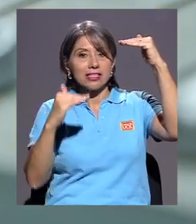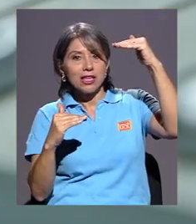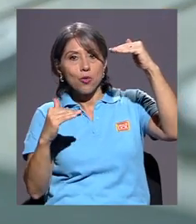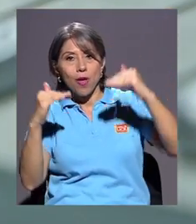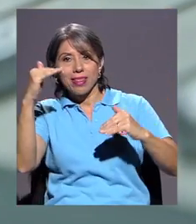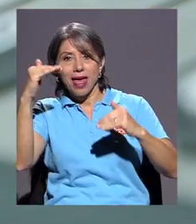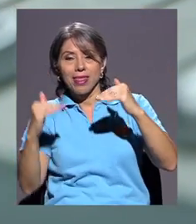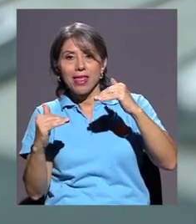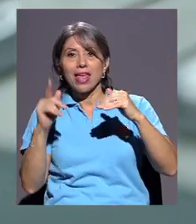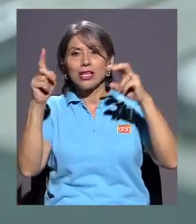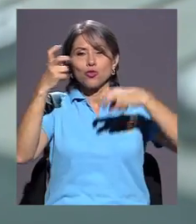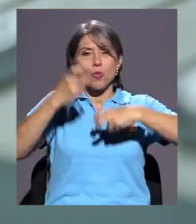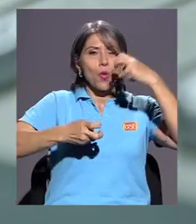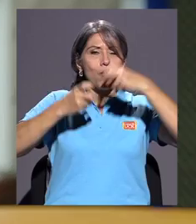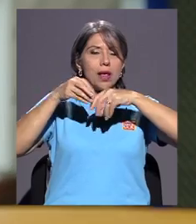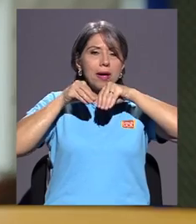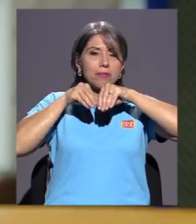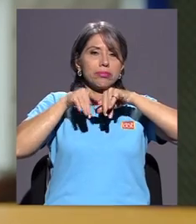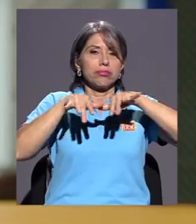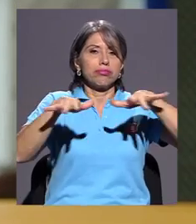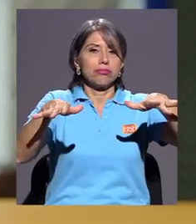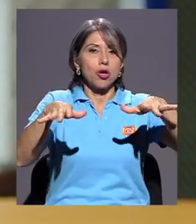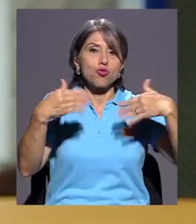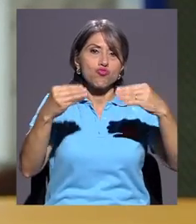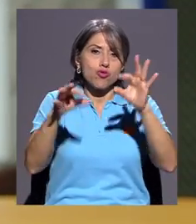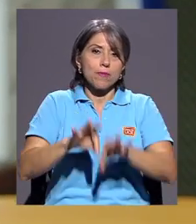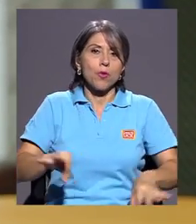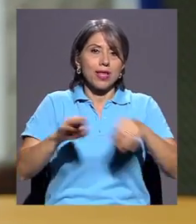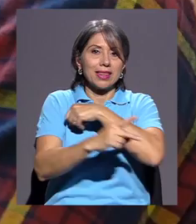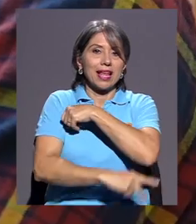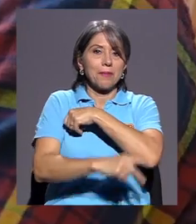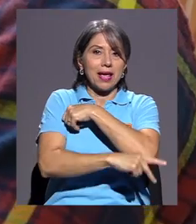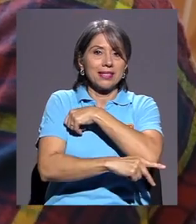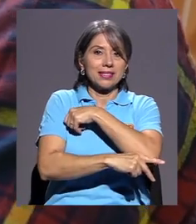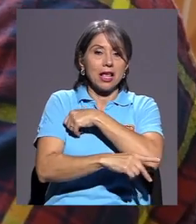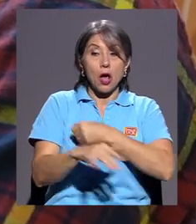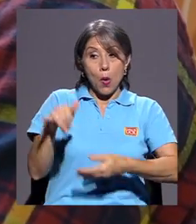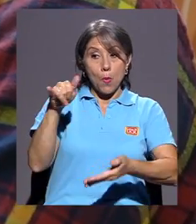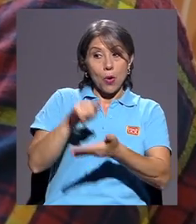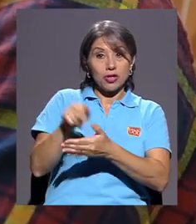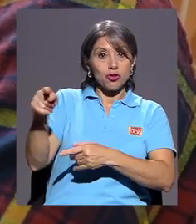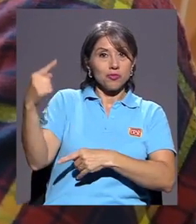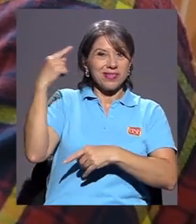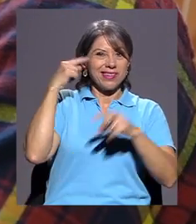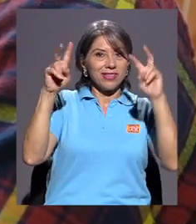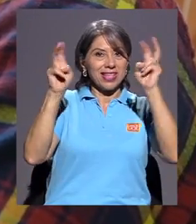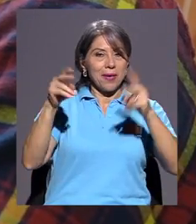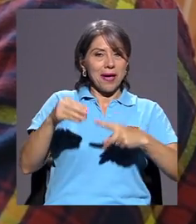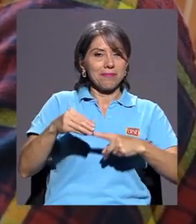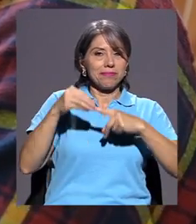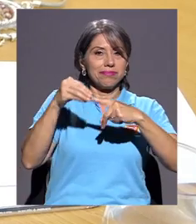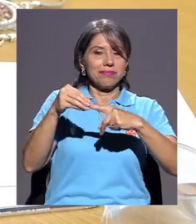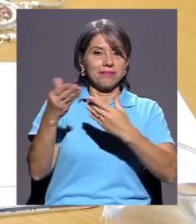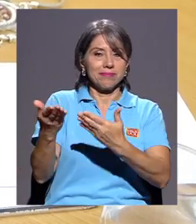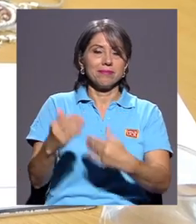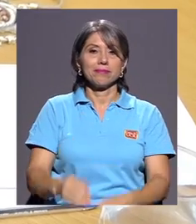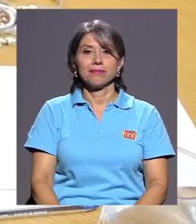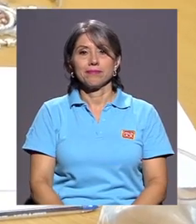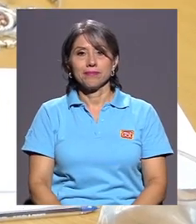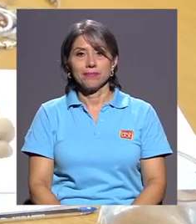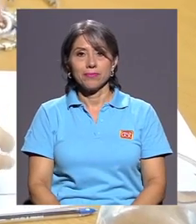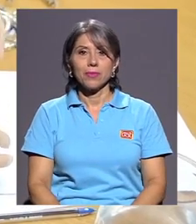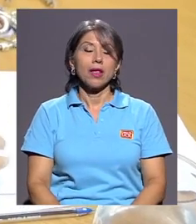transversales más importantes del país y por eso ahogaron a que este fuera el eje central del podcast.